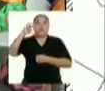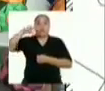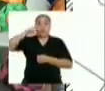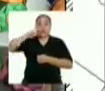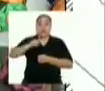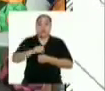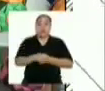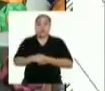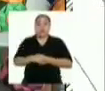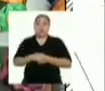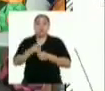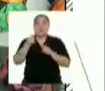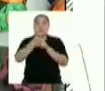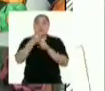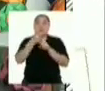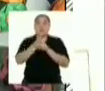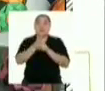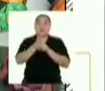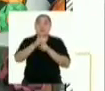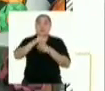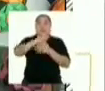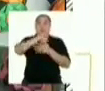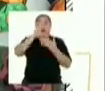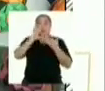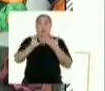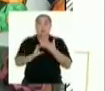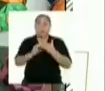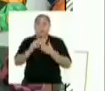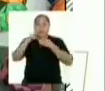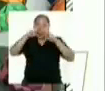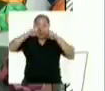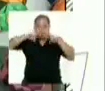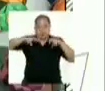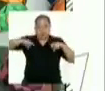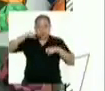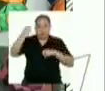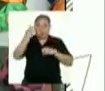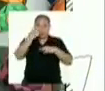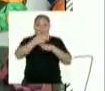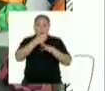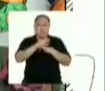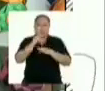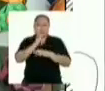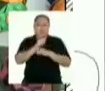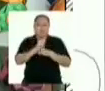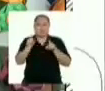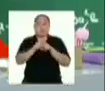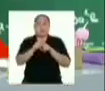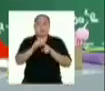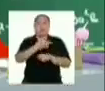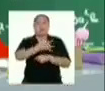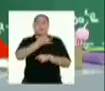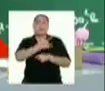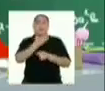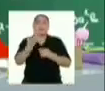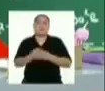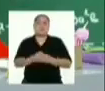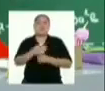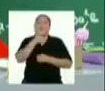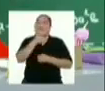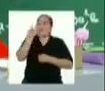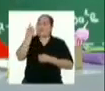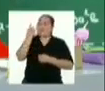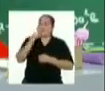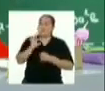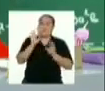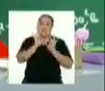propiedades y analizar no solamente la figura o abstraerla, sino también palparla. Entiendo.